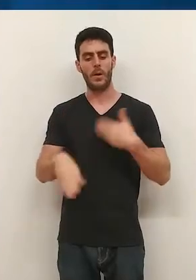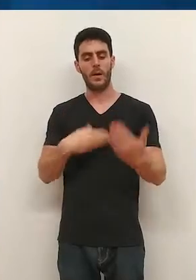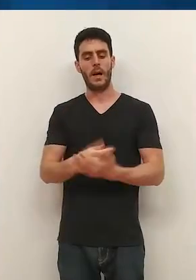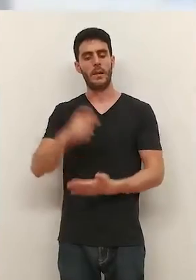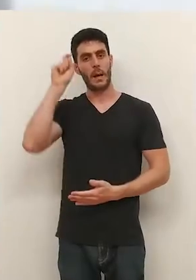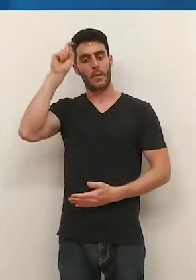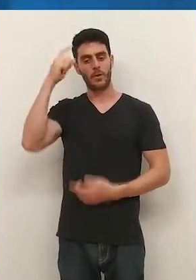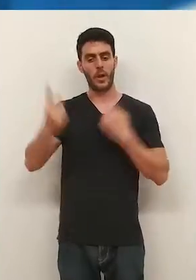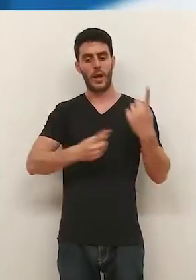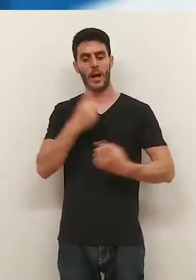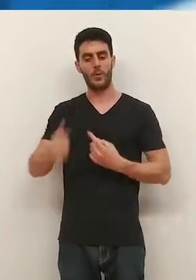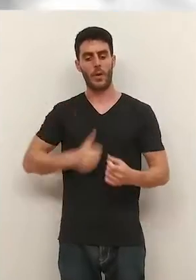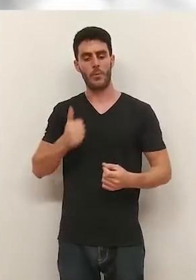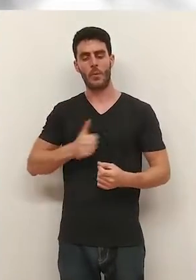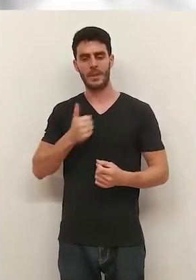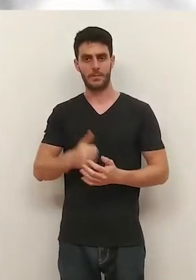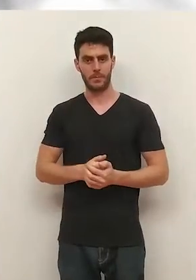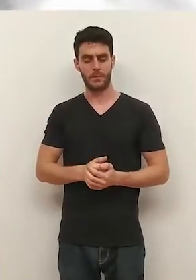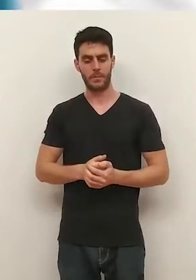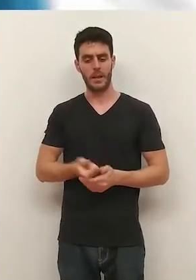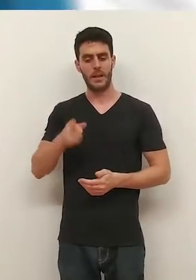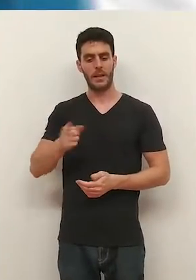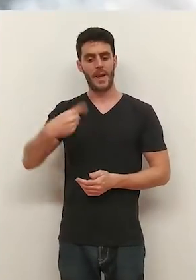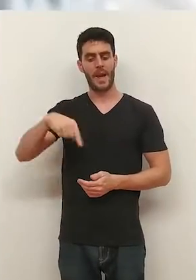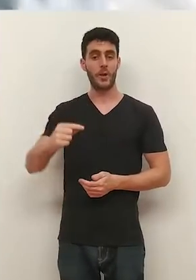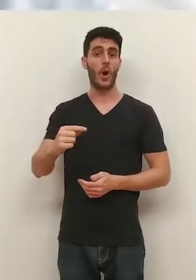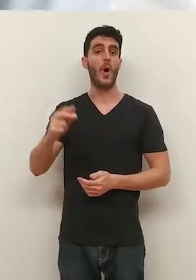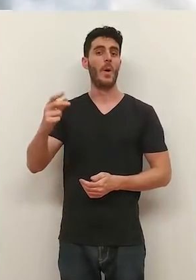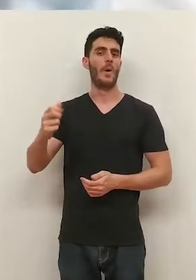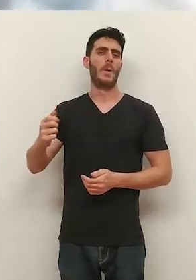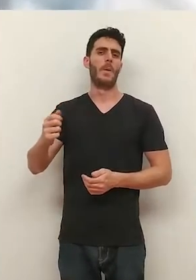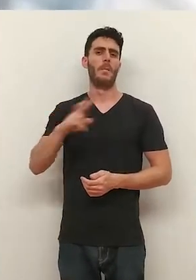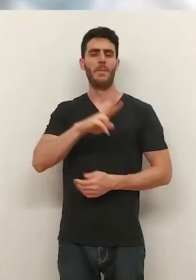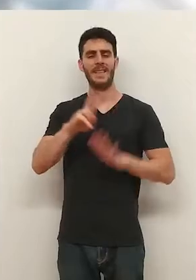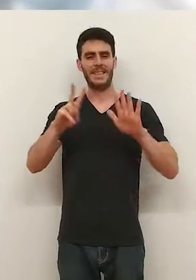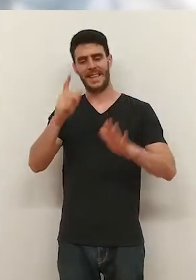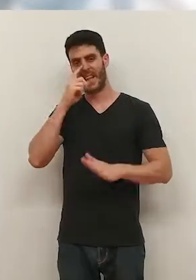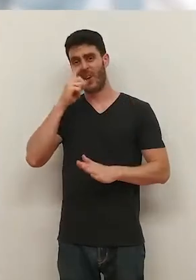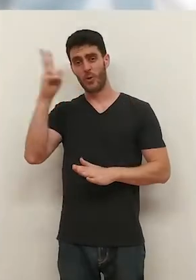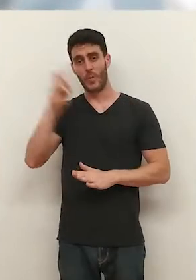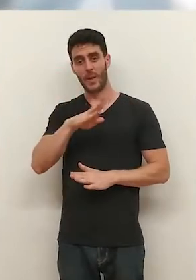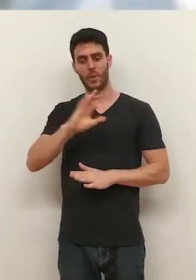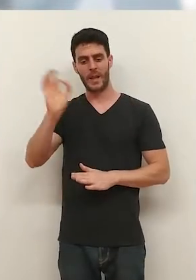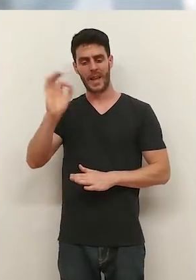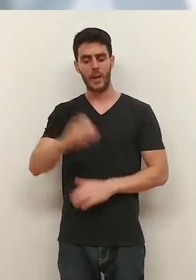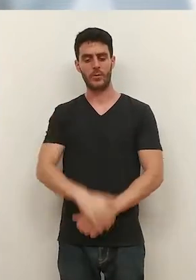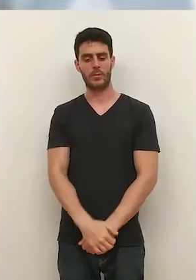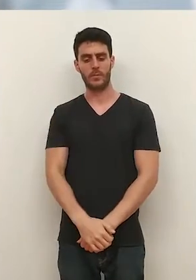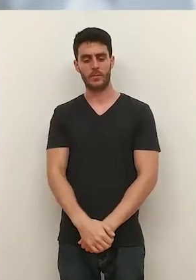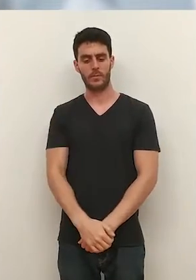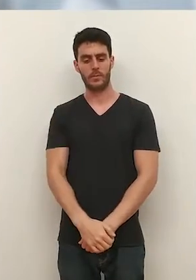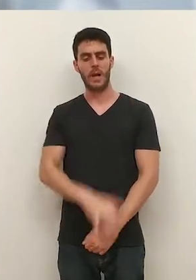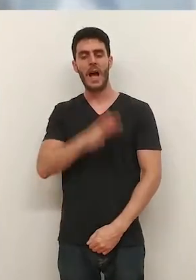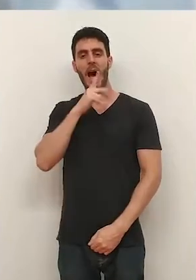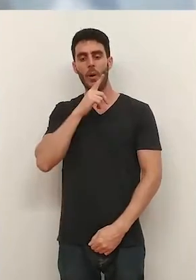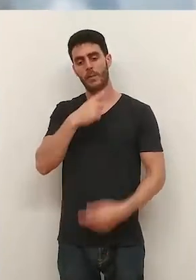Hasta algunos profesores se han dado hoy un chapuzón en la hora del recreo. Premiar a estos campeones que siguen viniendo hasta el 27 de junio con 40